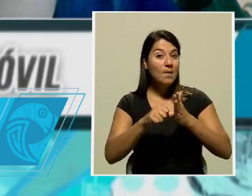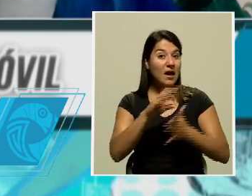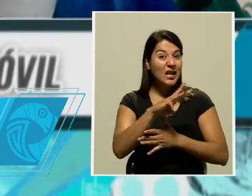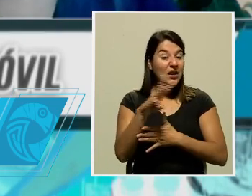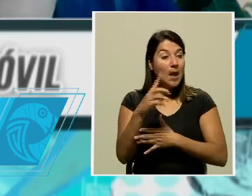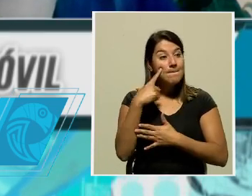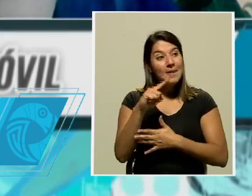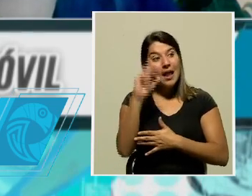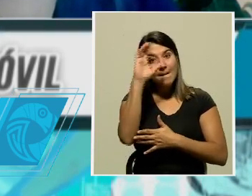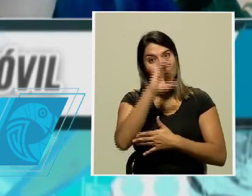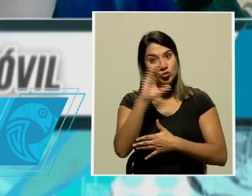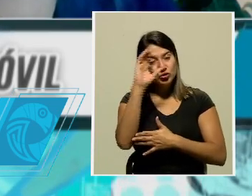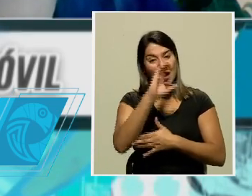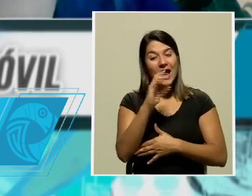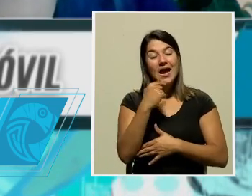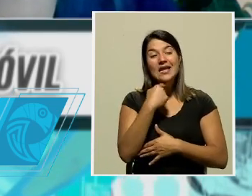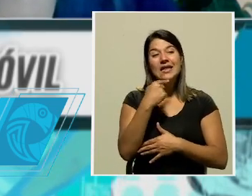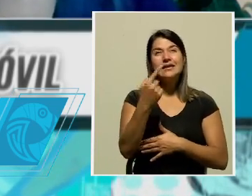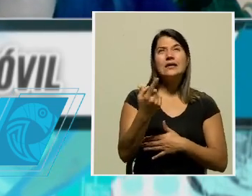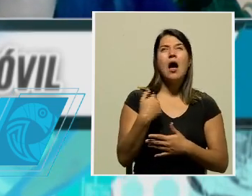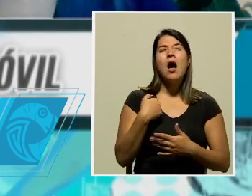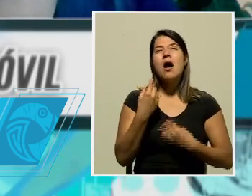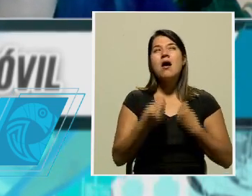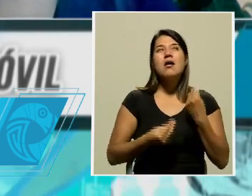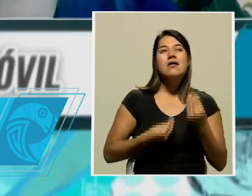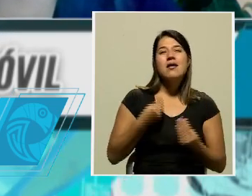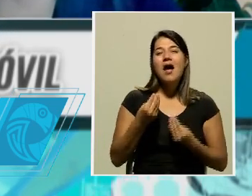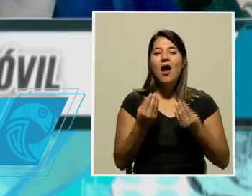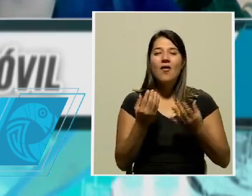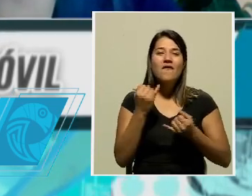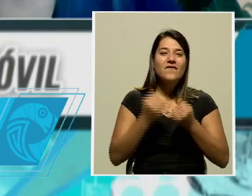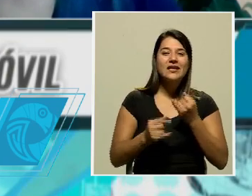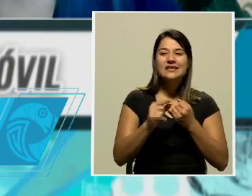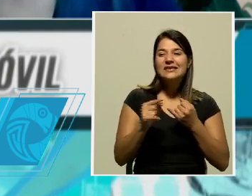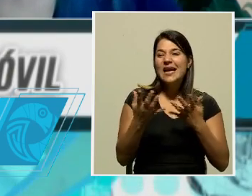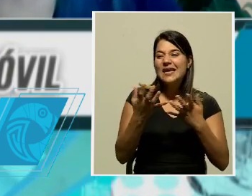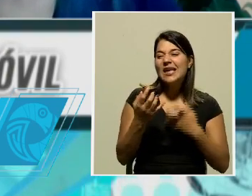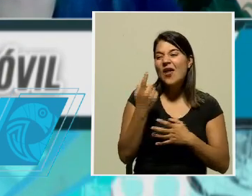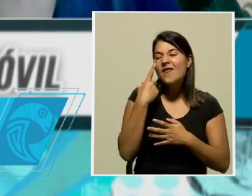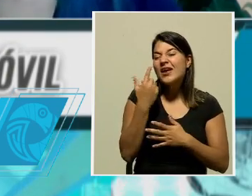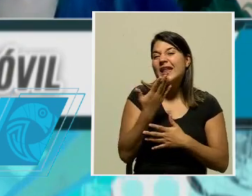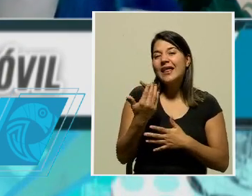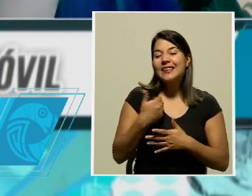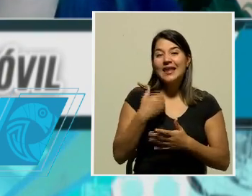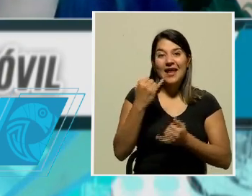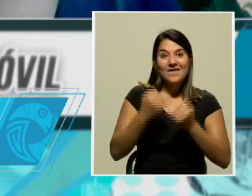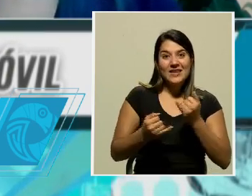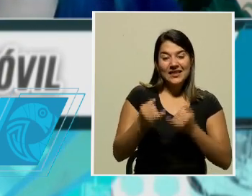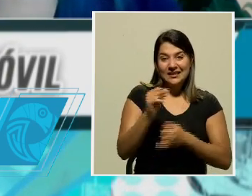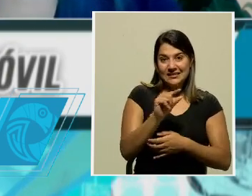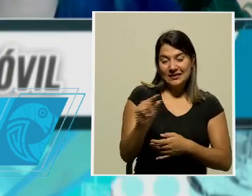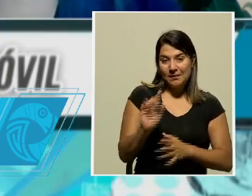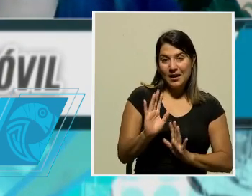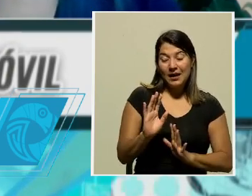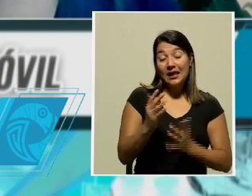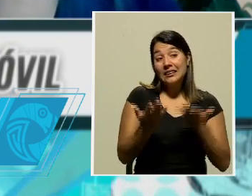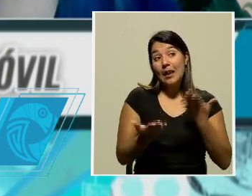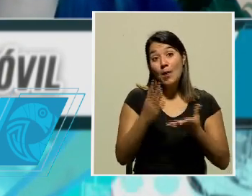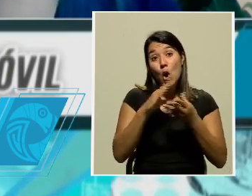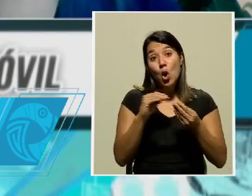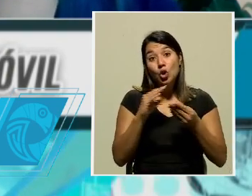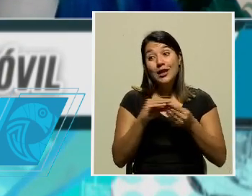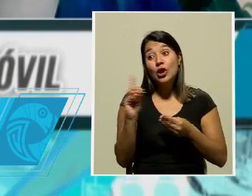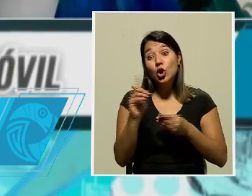buscarlo y decir ya me entró la hormiguita, quiero ir a ver qué hay este fin de semana. Tal vez comentarles cuáles son las